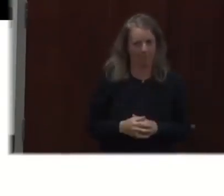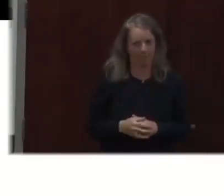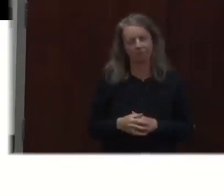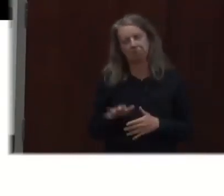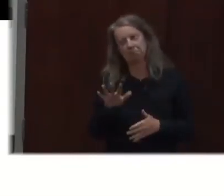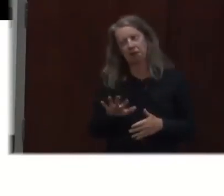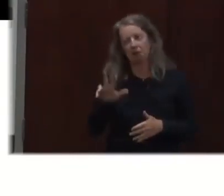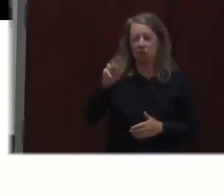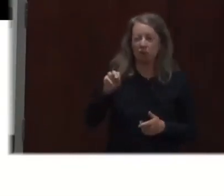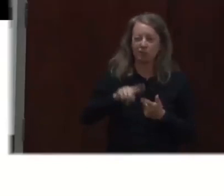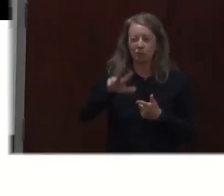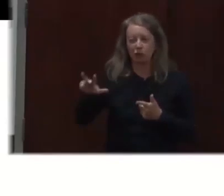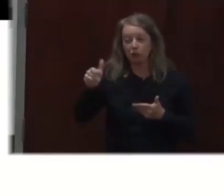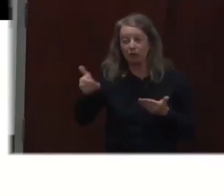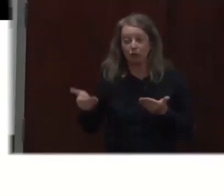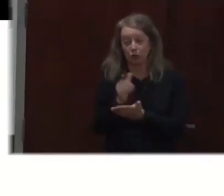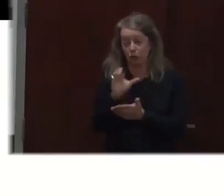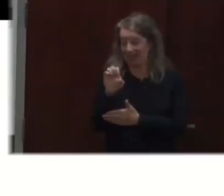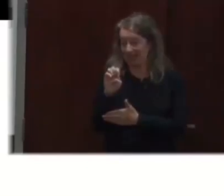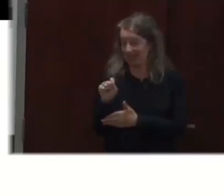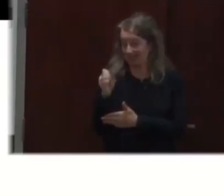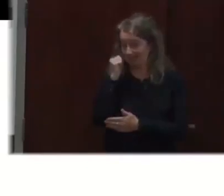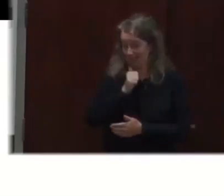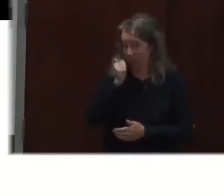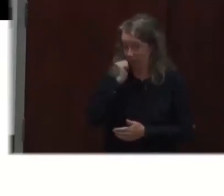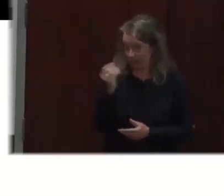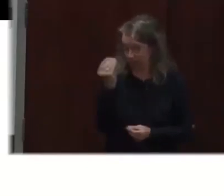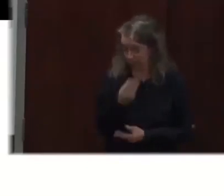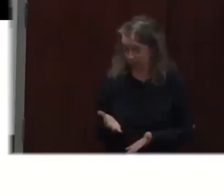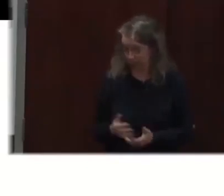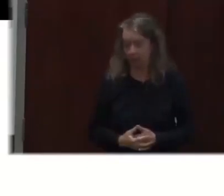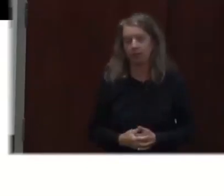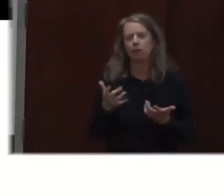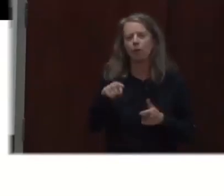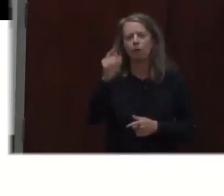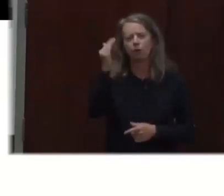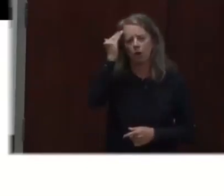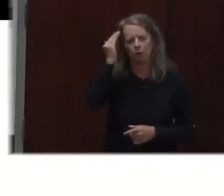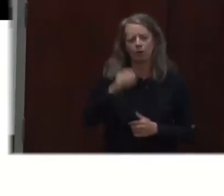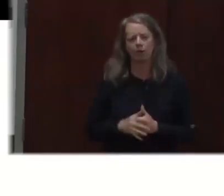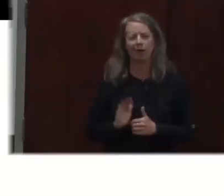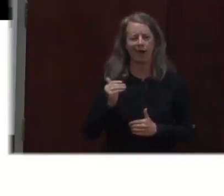medida que están haciendo investigaciones, no están encontrando ninguna localización en particular